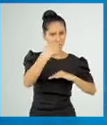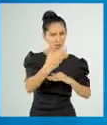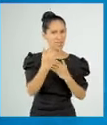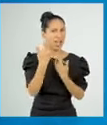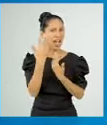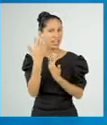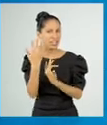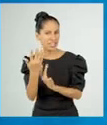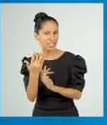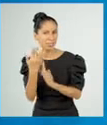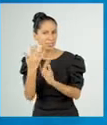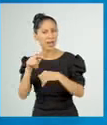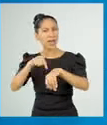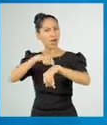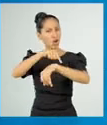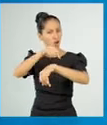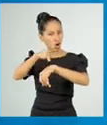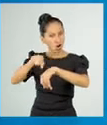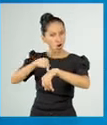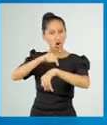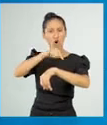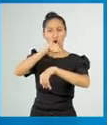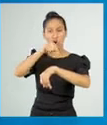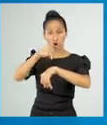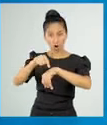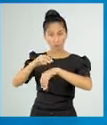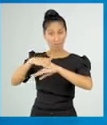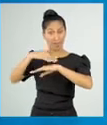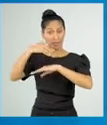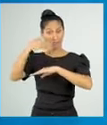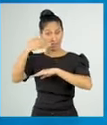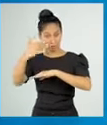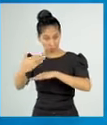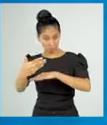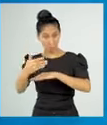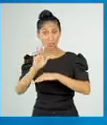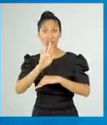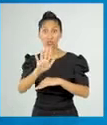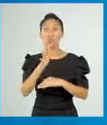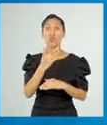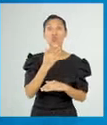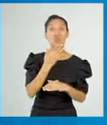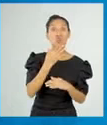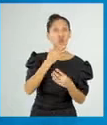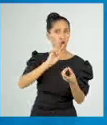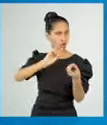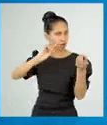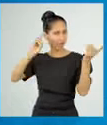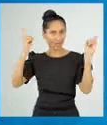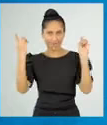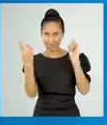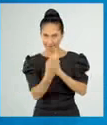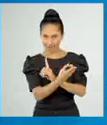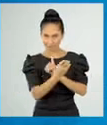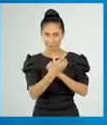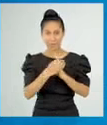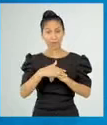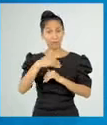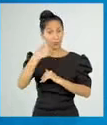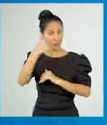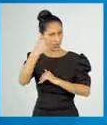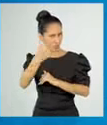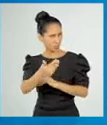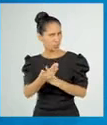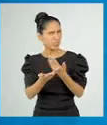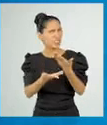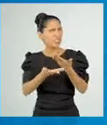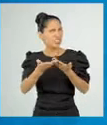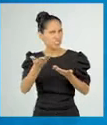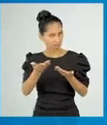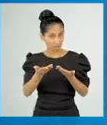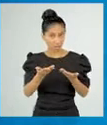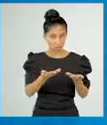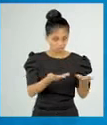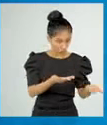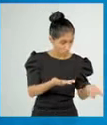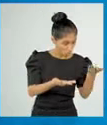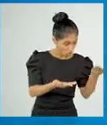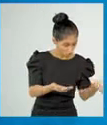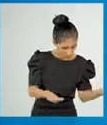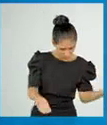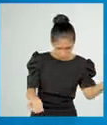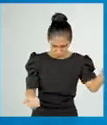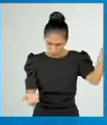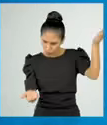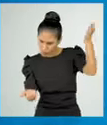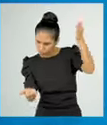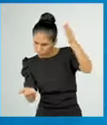solidifique. Para ese entonces ya habrá cambiado de color. Luego pasarlo con cuidado del molde a la bandeja o